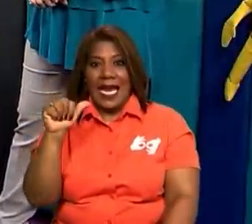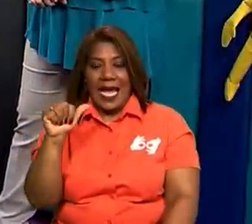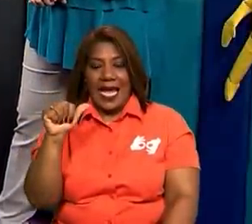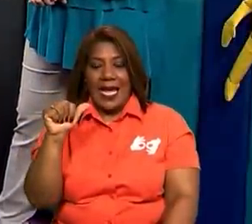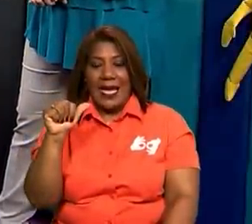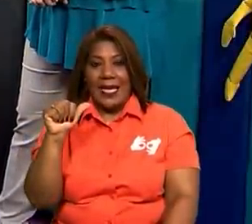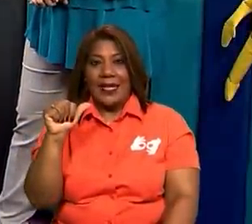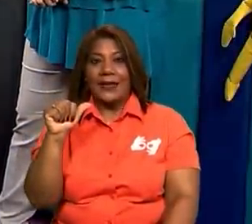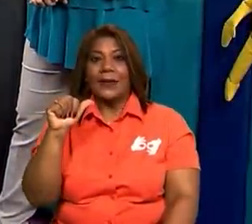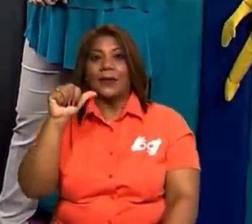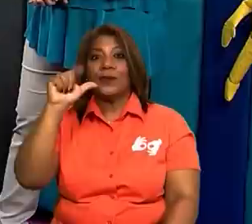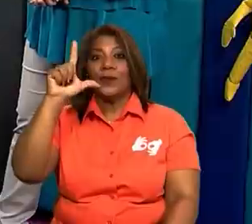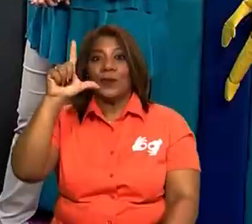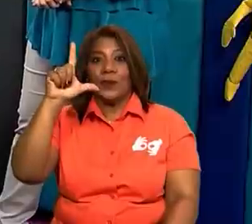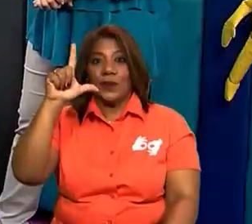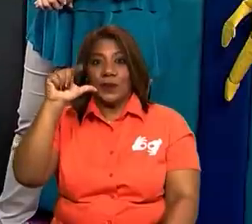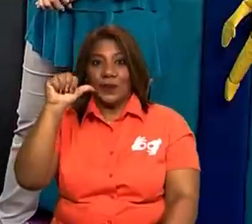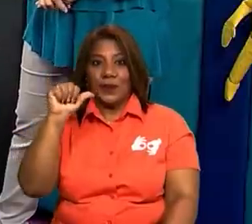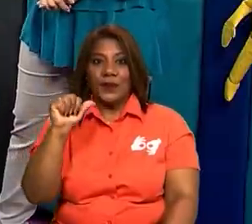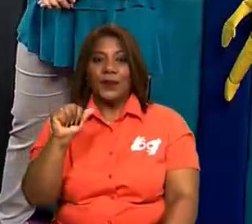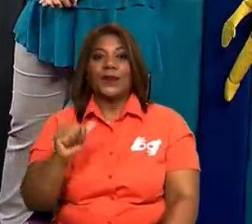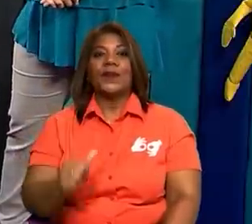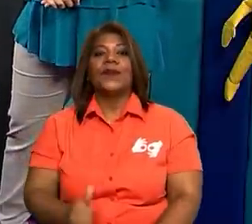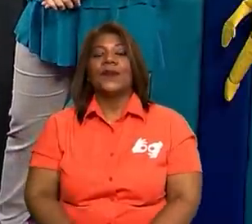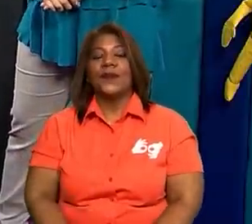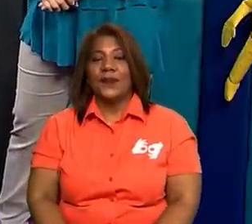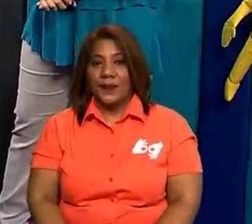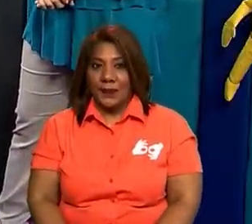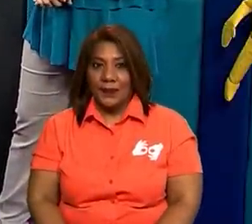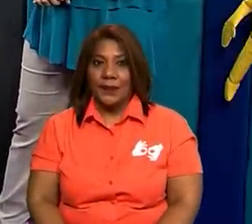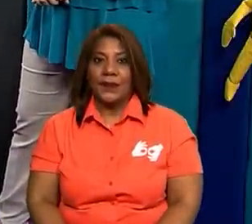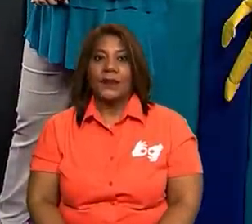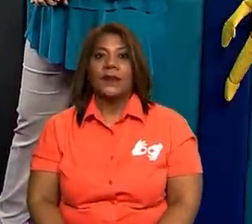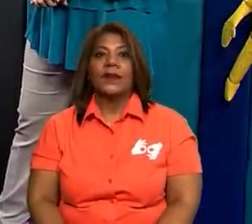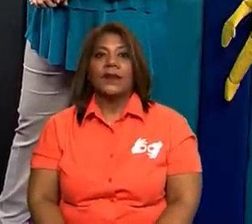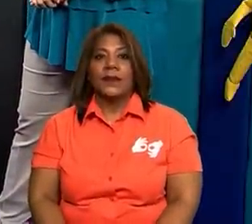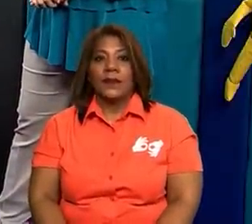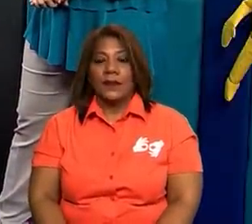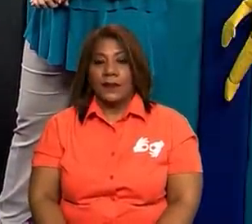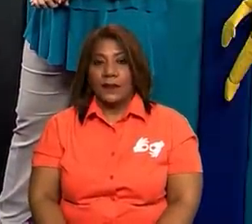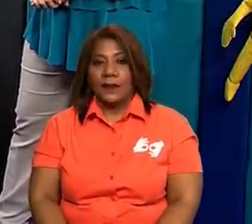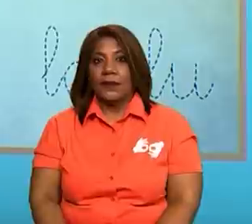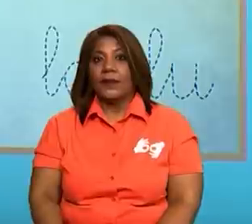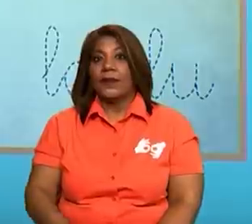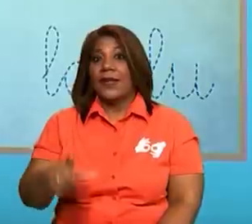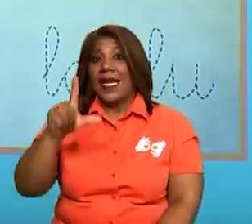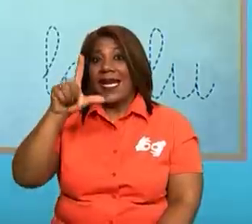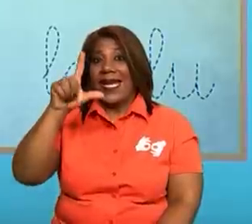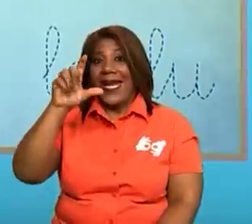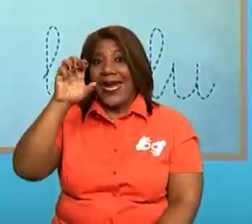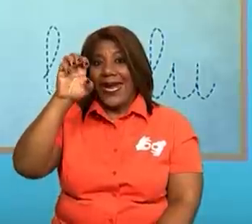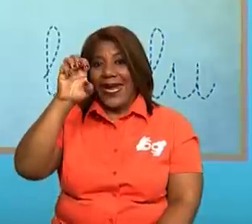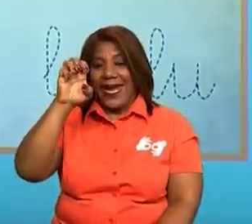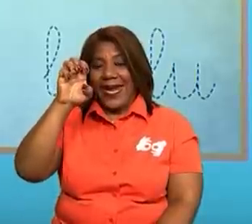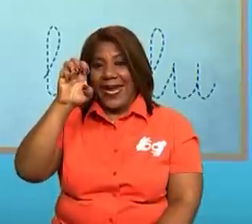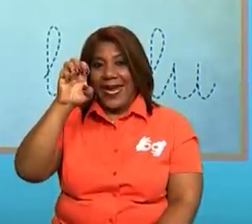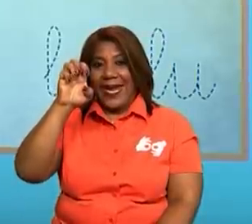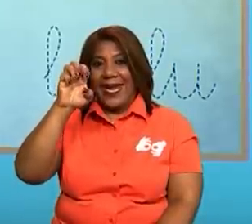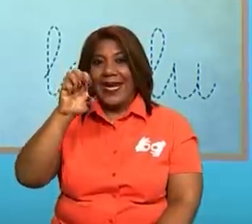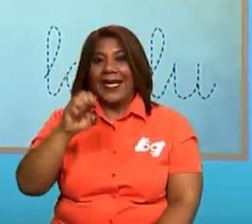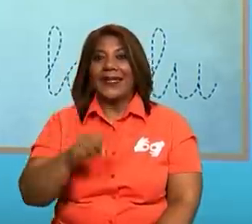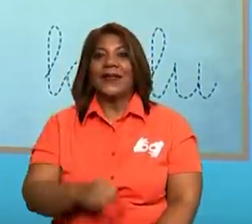LA. La sílaba LA. Correcto. La L con la E. LE.